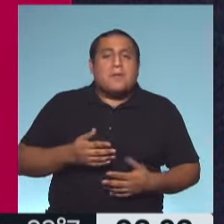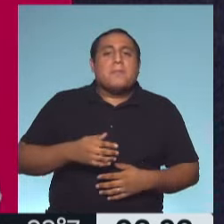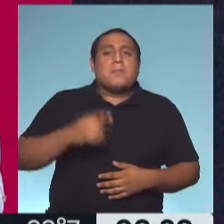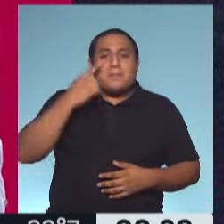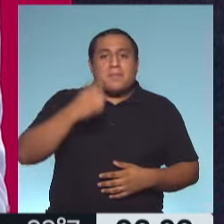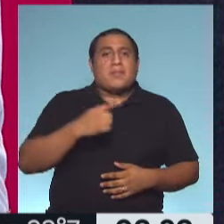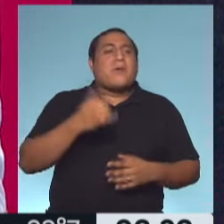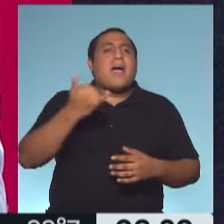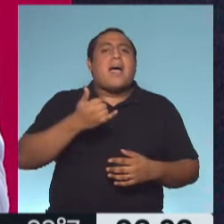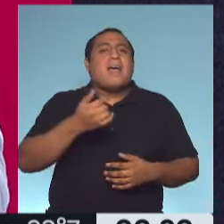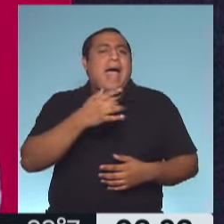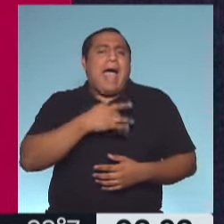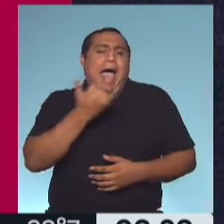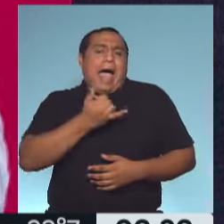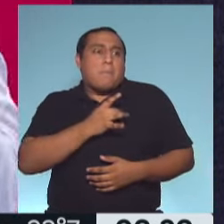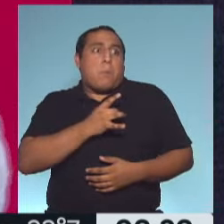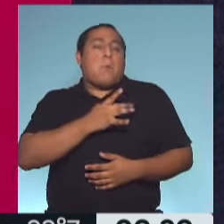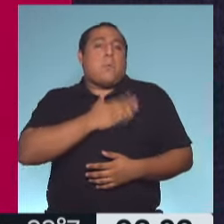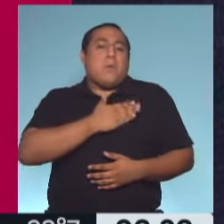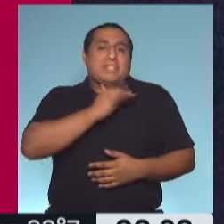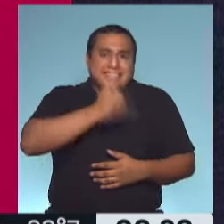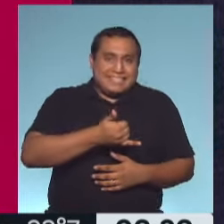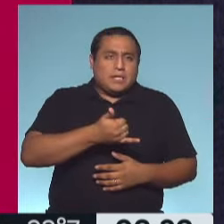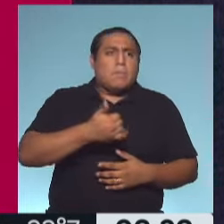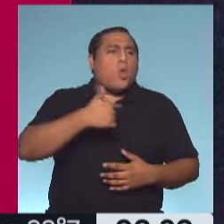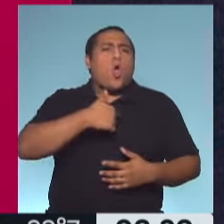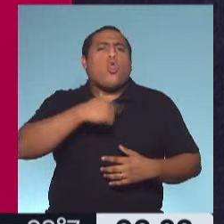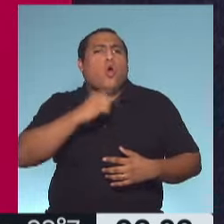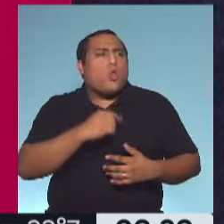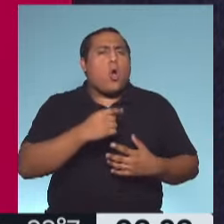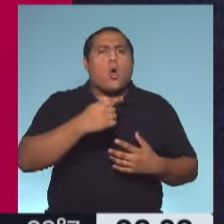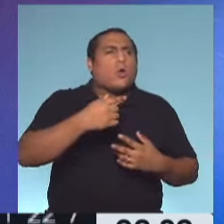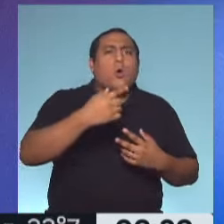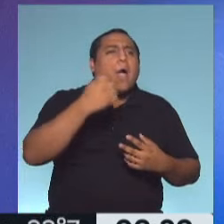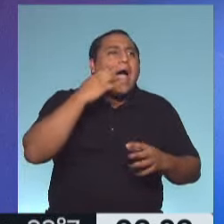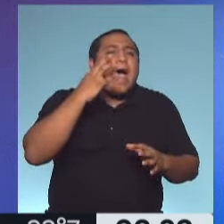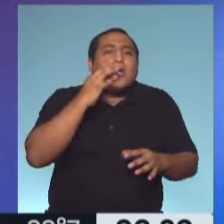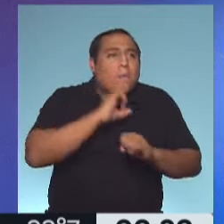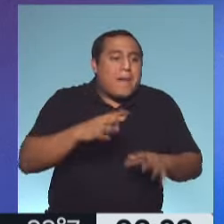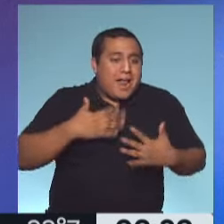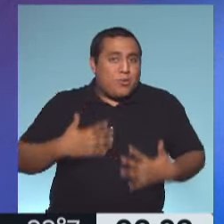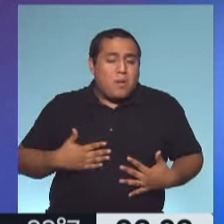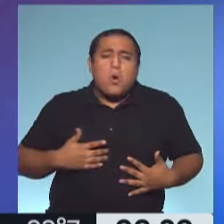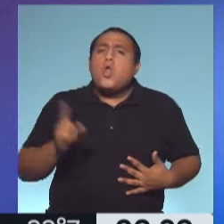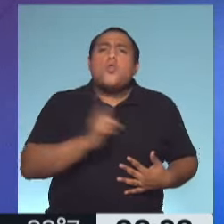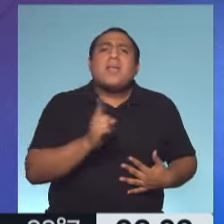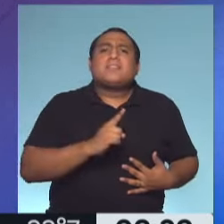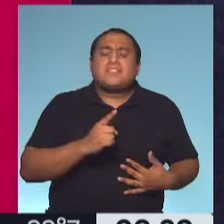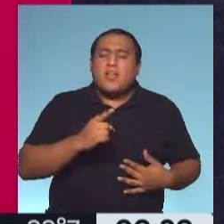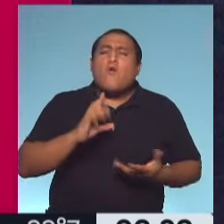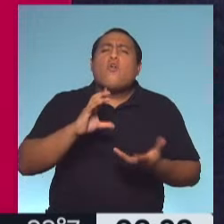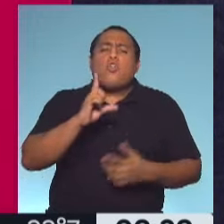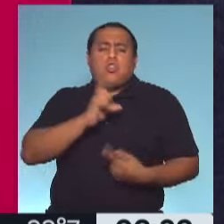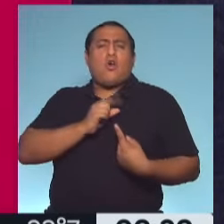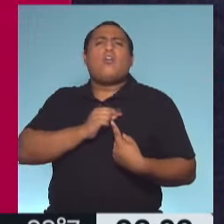un sustrato clínico. No hay una dolencia clínica que la justifique. Sí hay una dolencia emocional, que